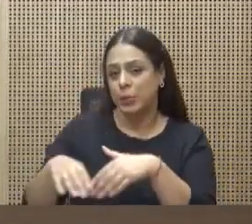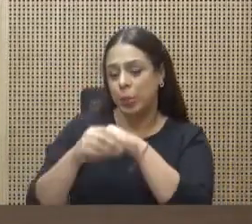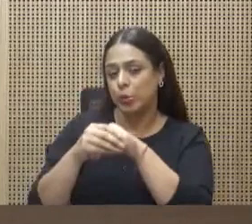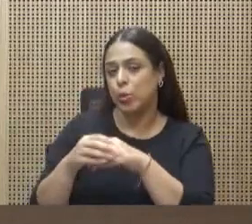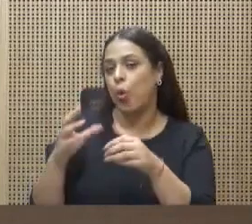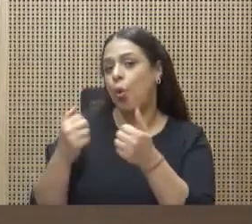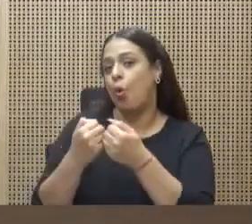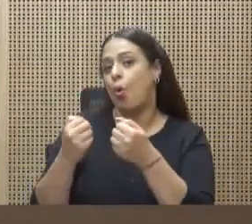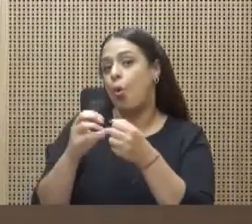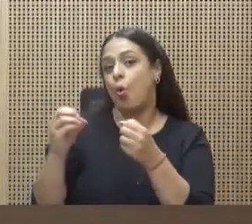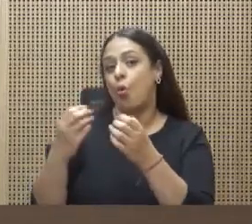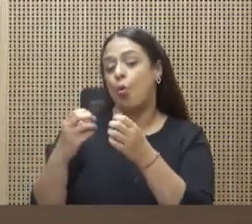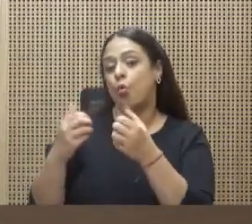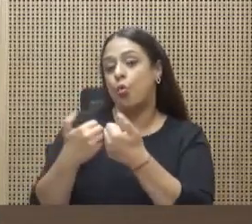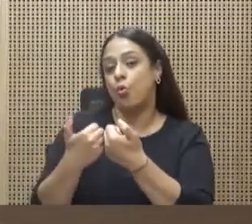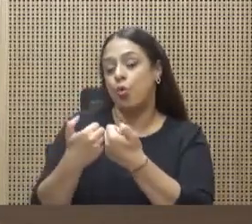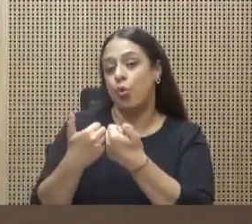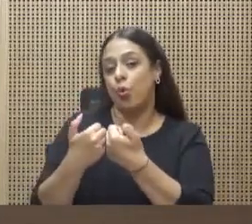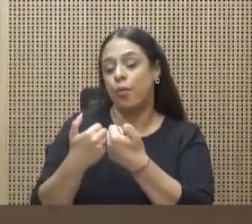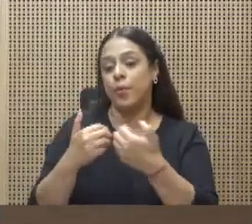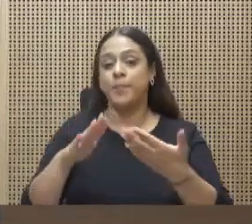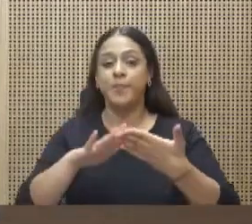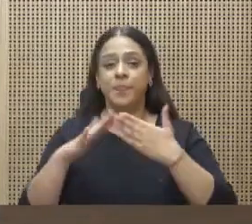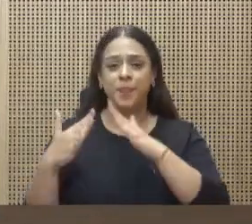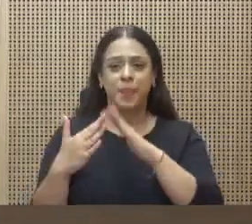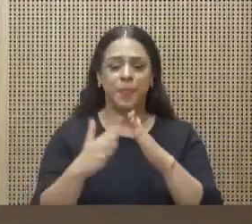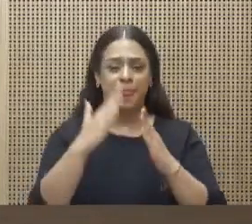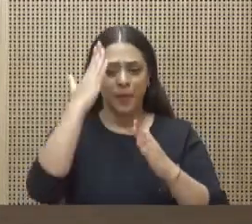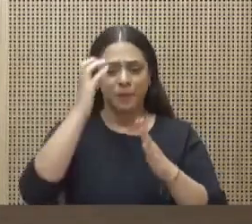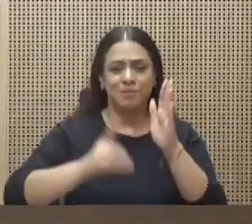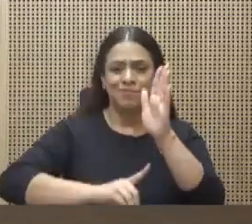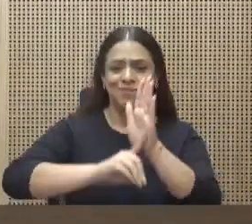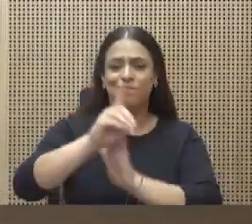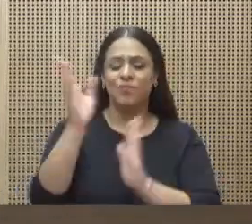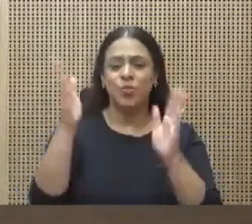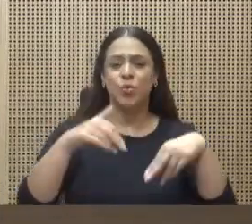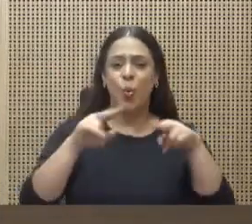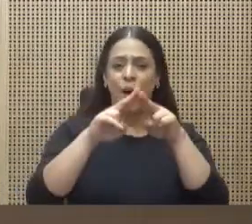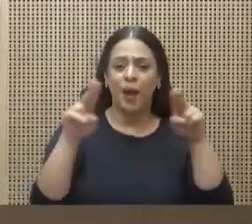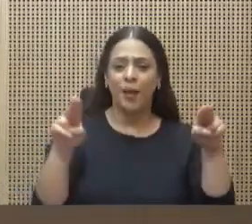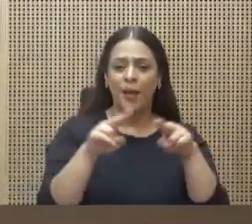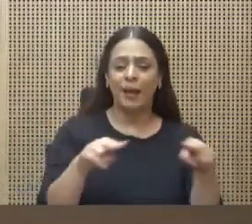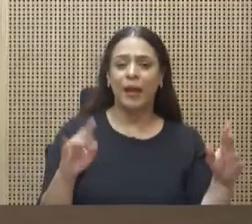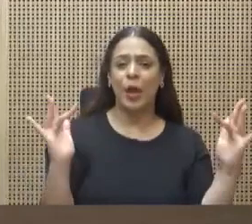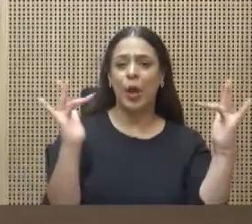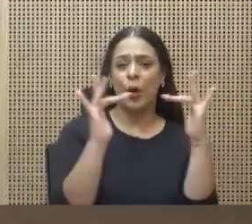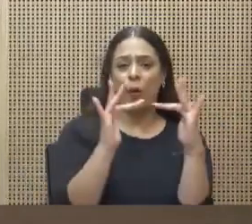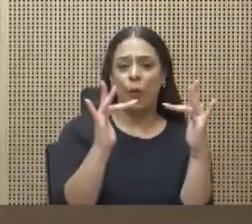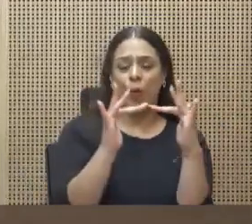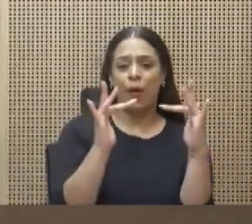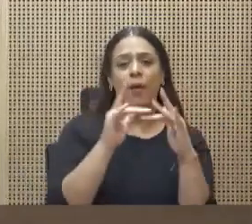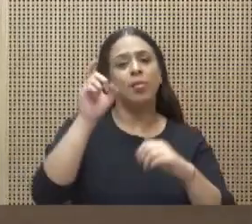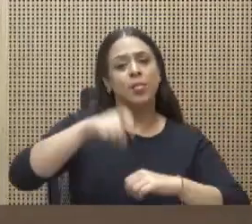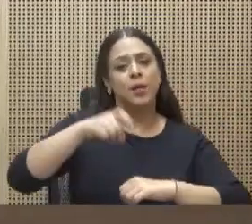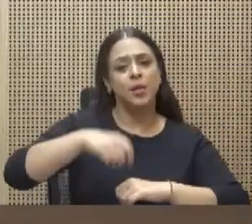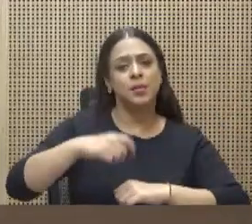les ha negado la infraestructura y la conectividad que necesitan para prosperar en pleno siglo XXI.